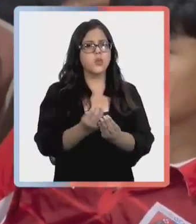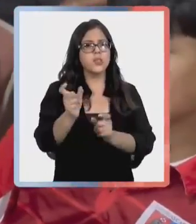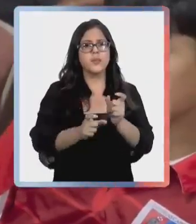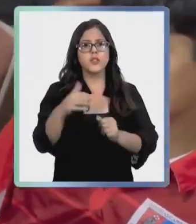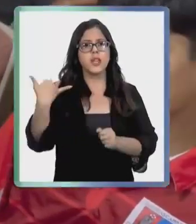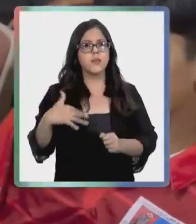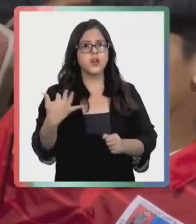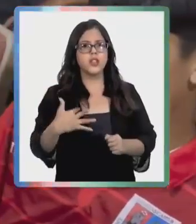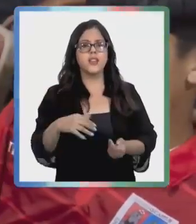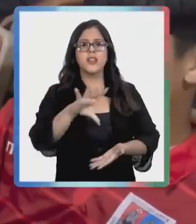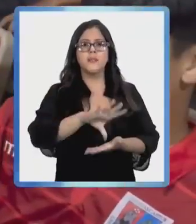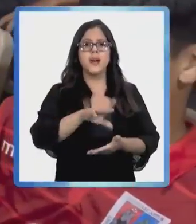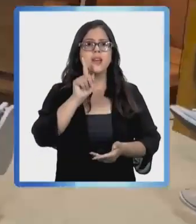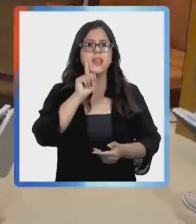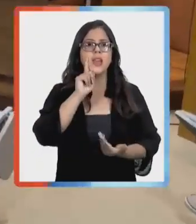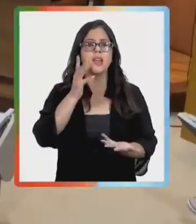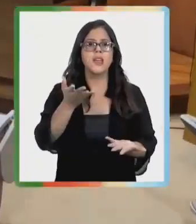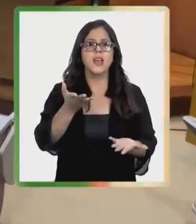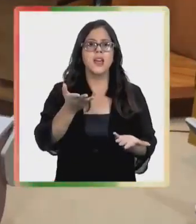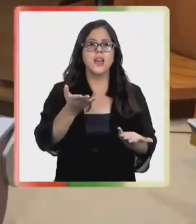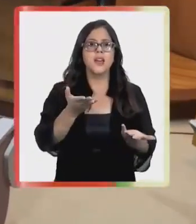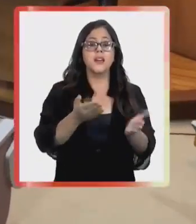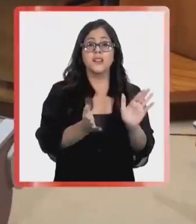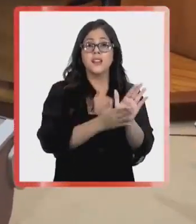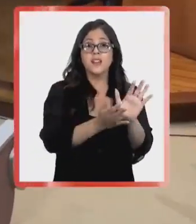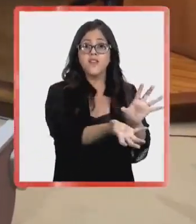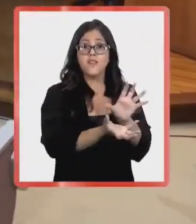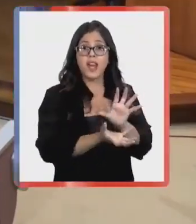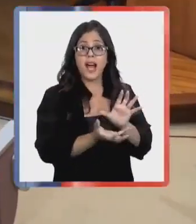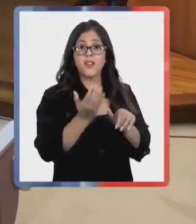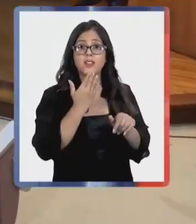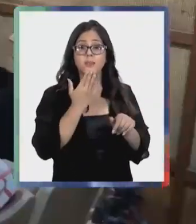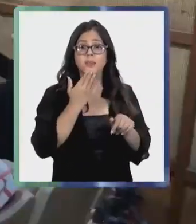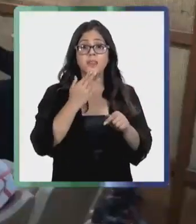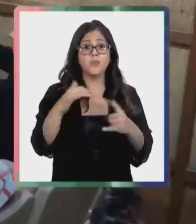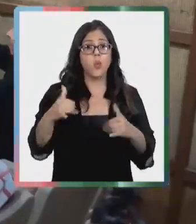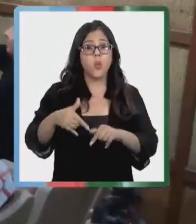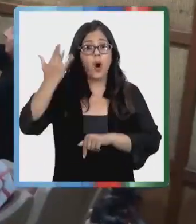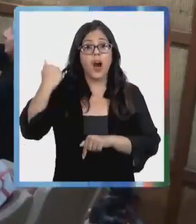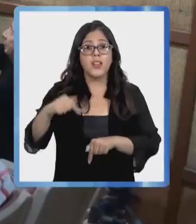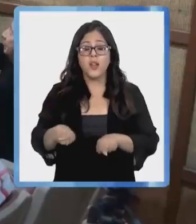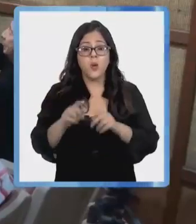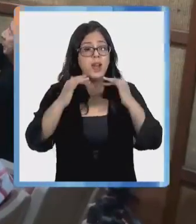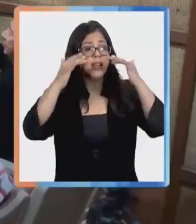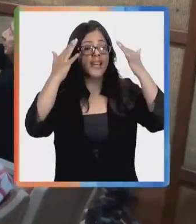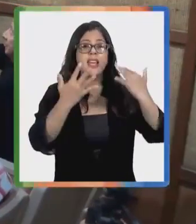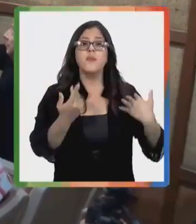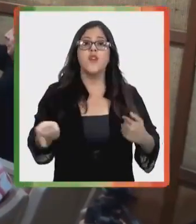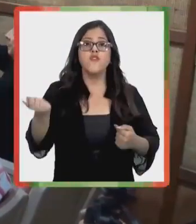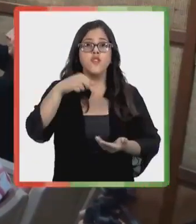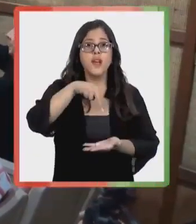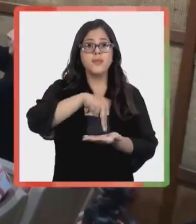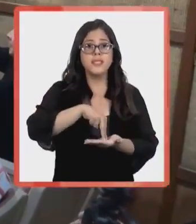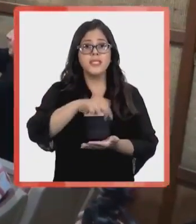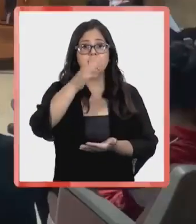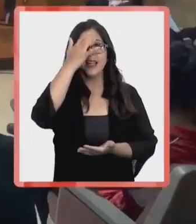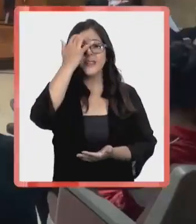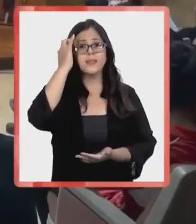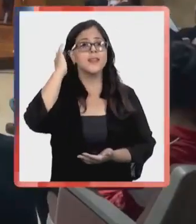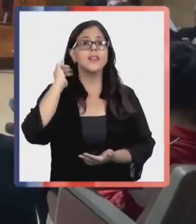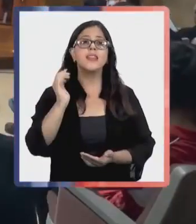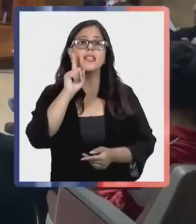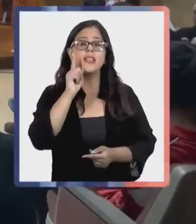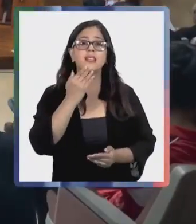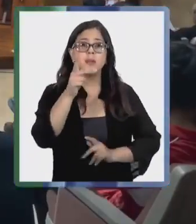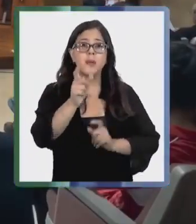del fútbol del país, entre ellos el capitán de la selección chilena Claudio Bravo, manifestaron su alegría por volver a la presencialidad y